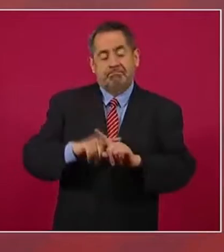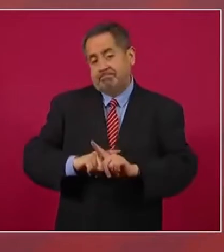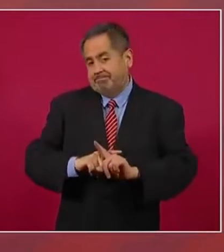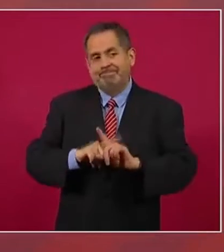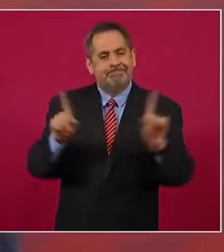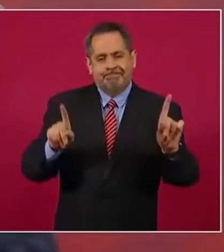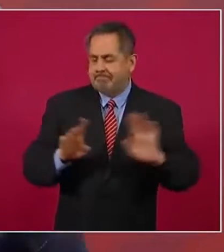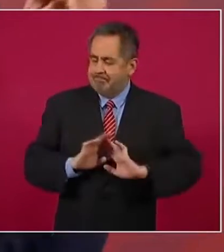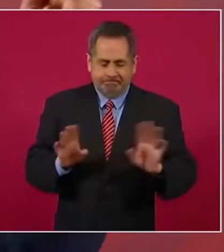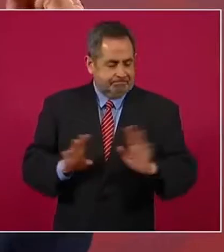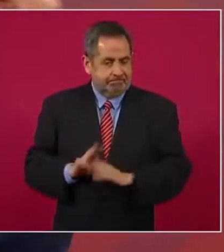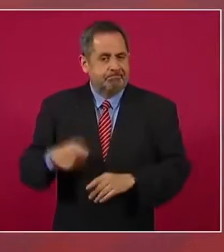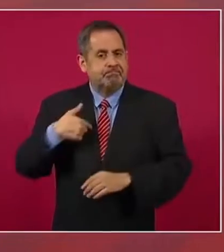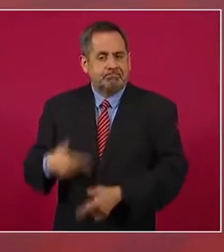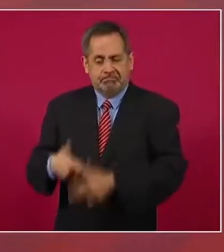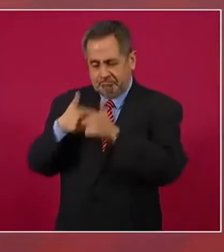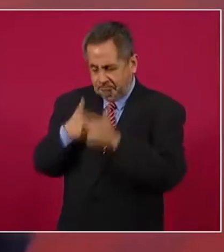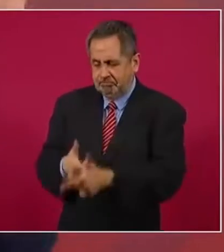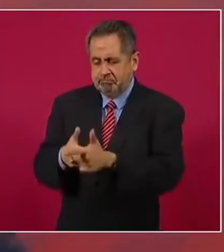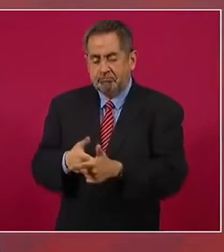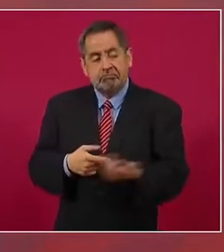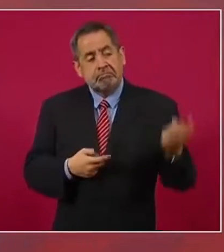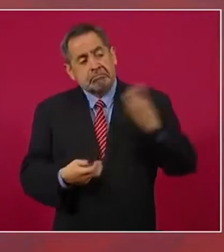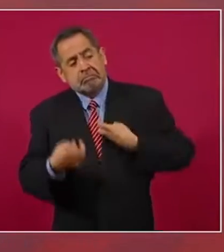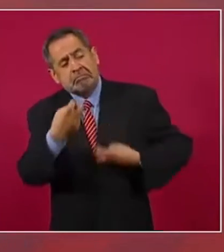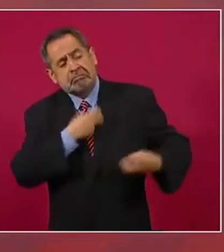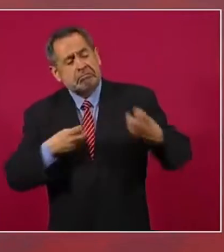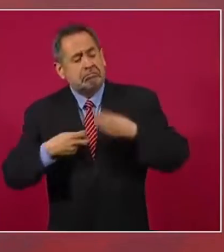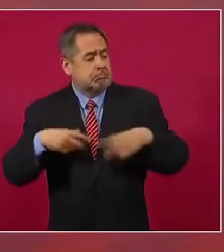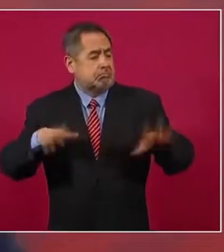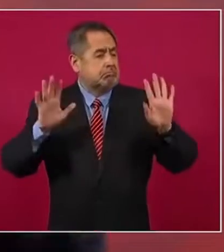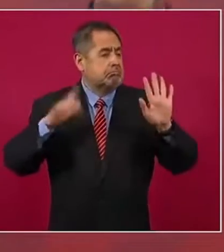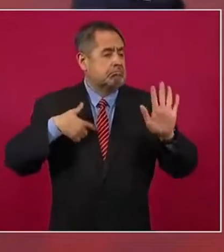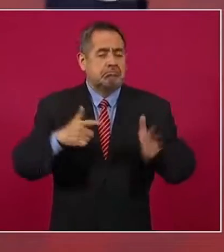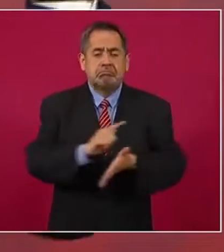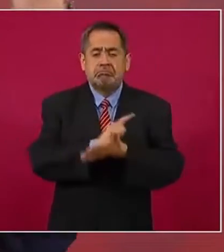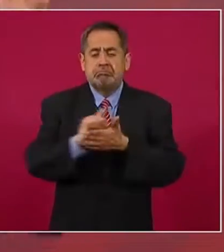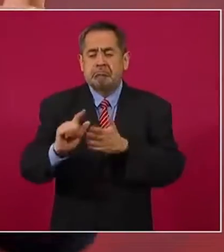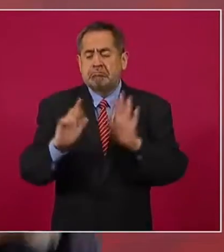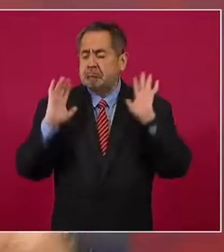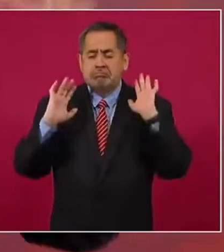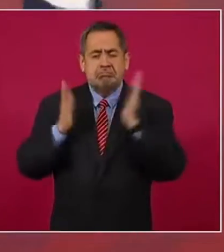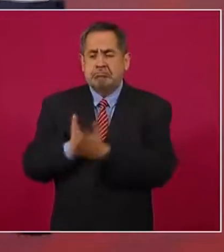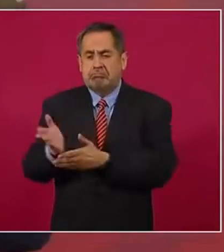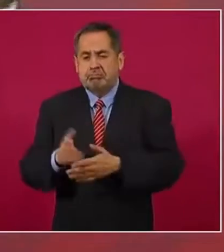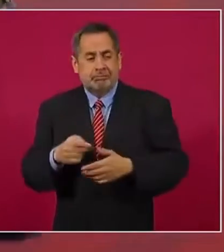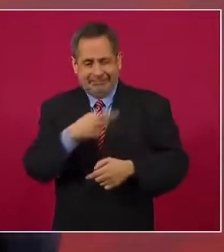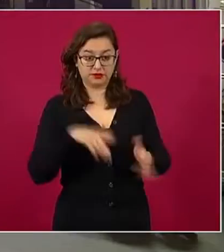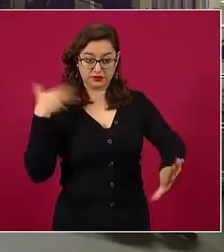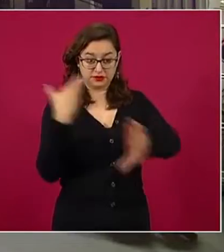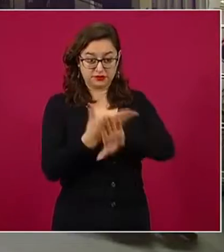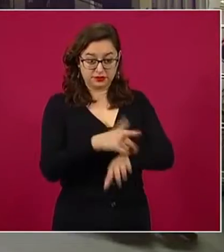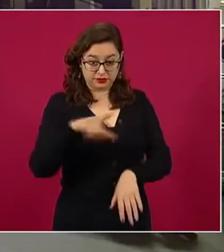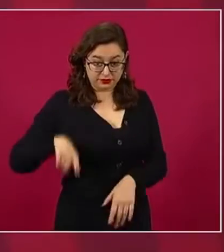Hemos salido de la calumnia ilesos, esta fue otra andanada y vendrán otras.